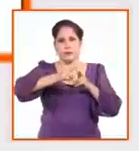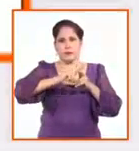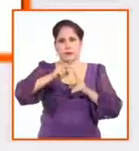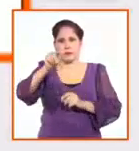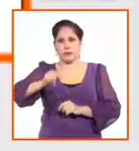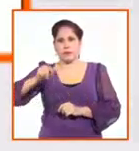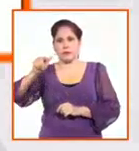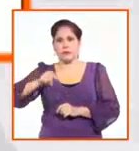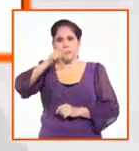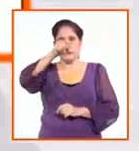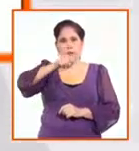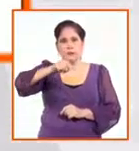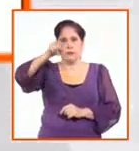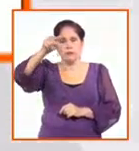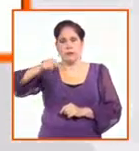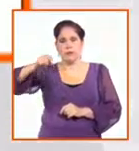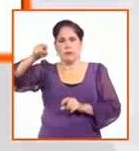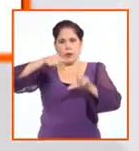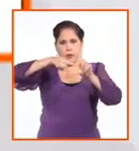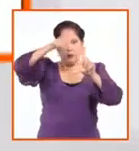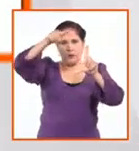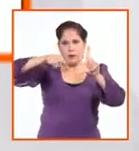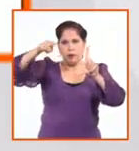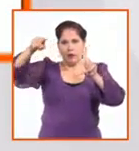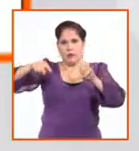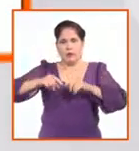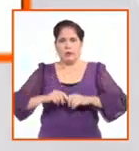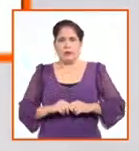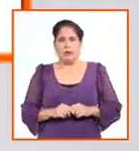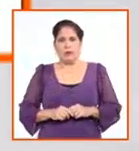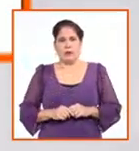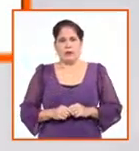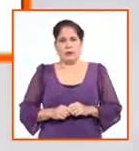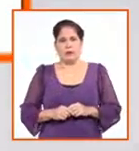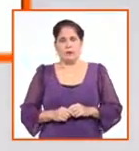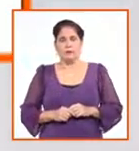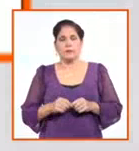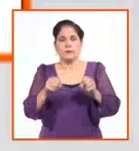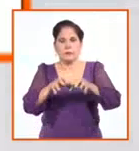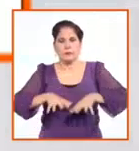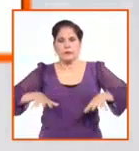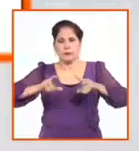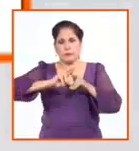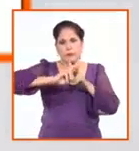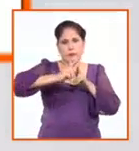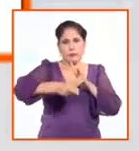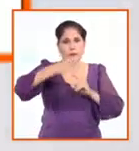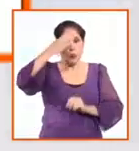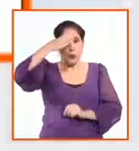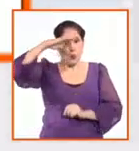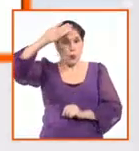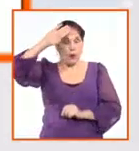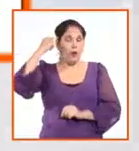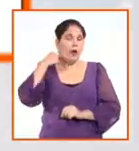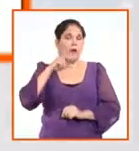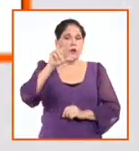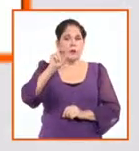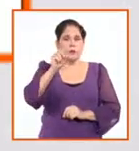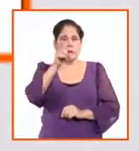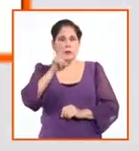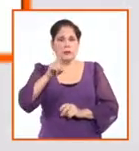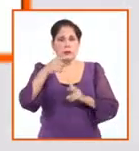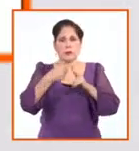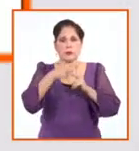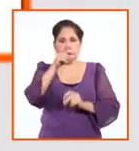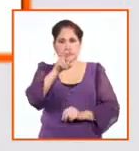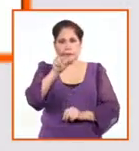En gráfica que estamos mostrando, vemos el comportamiento de las salidas de cubanos en el 2019 y 2022 por la vía